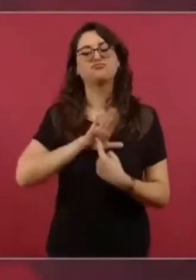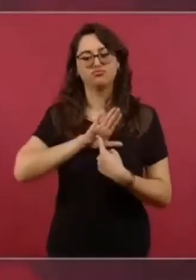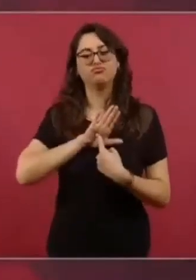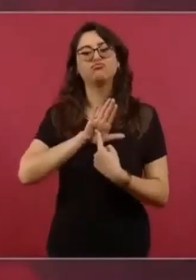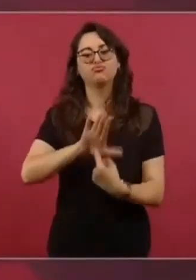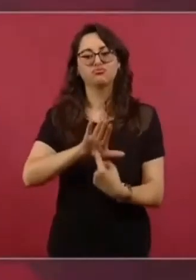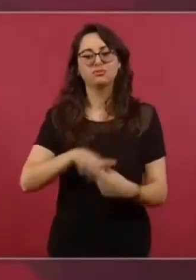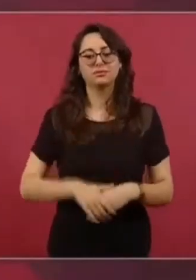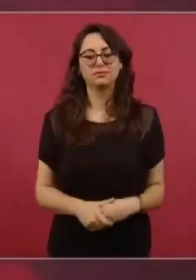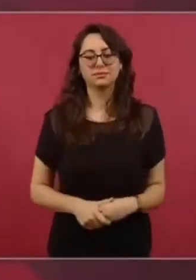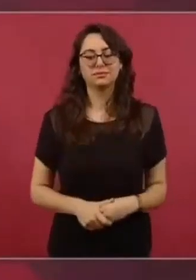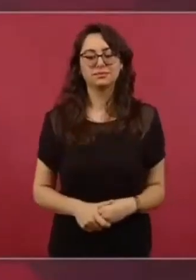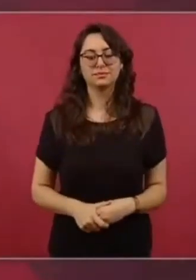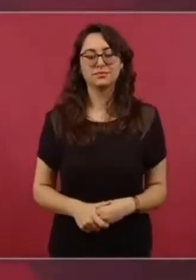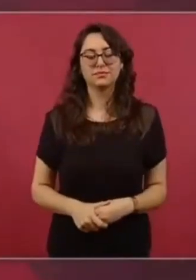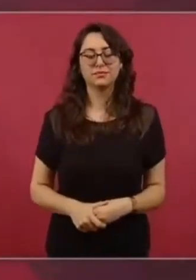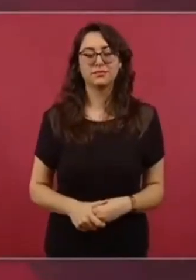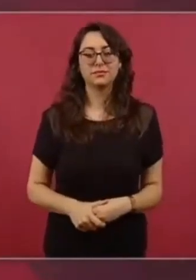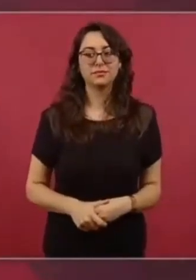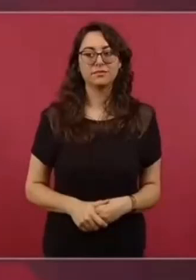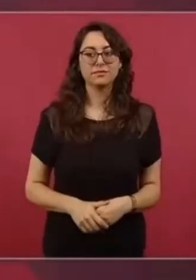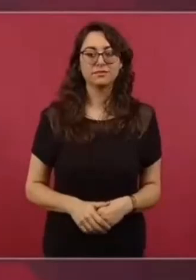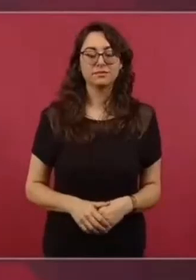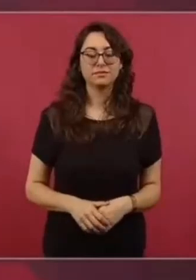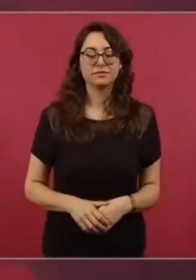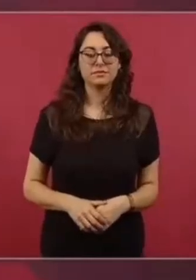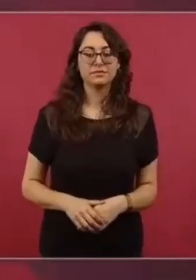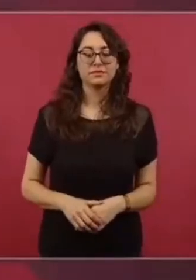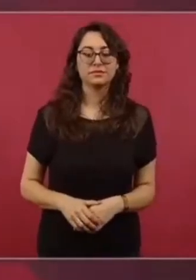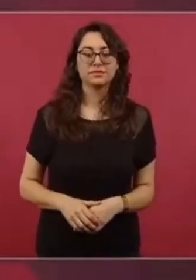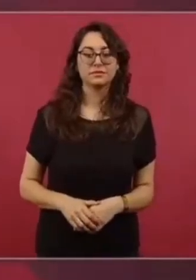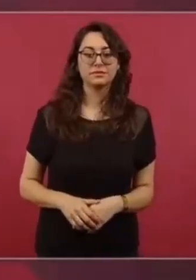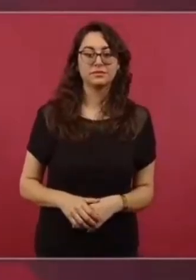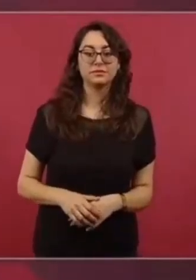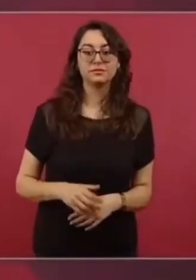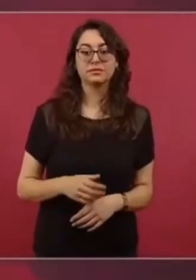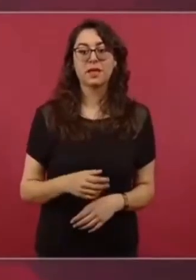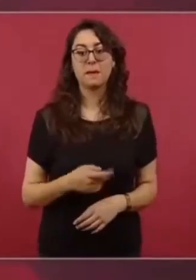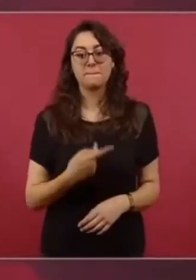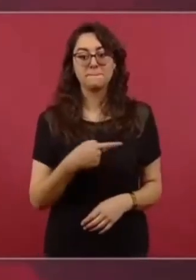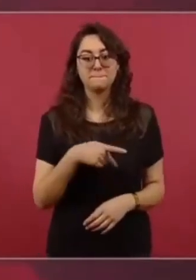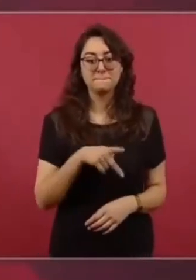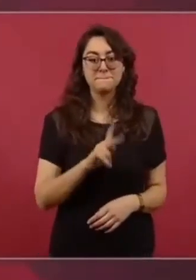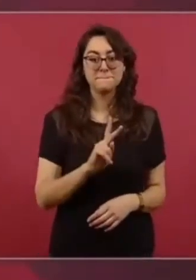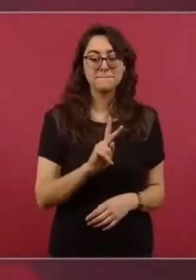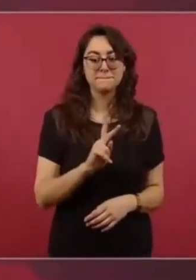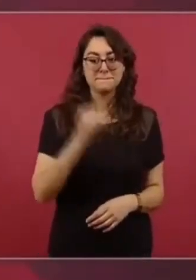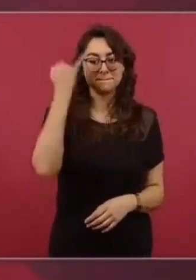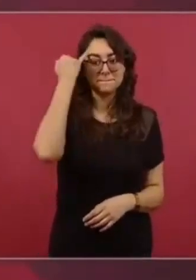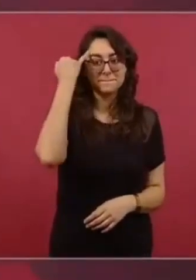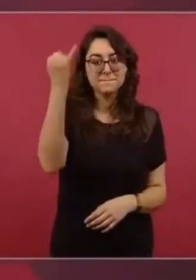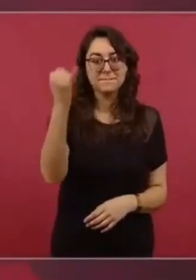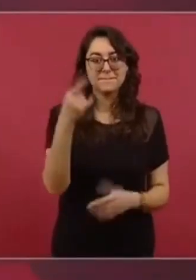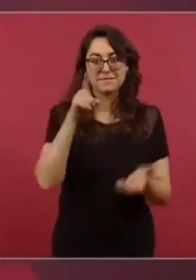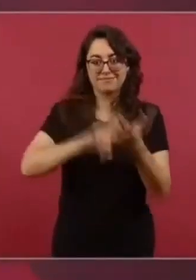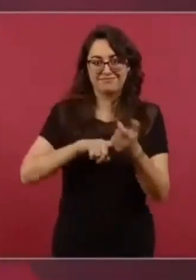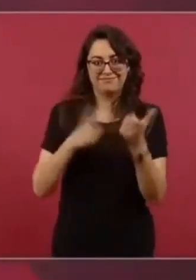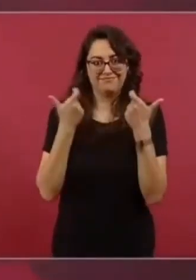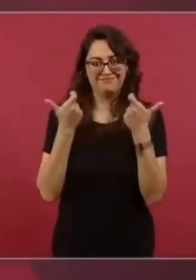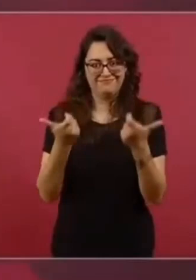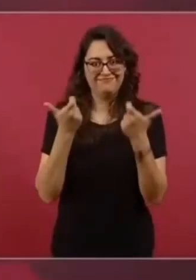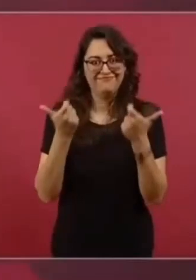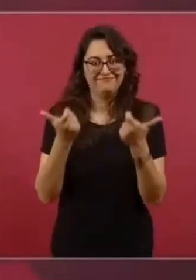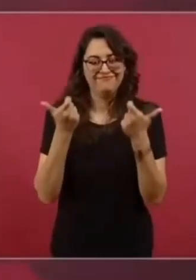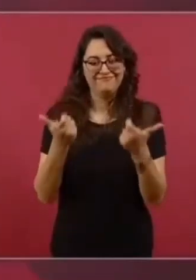Pero imagínense cuánto interés económico, sí, nada más